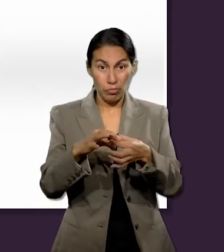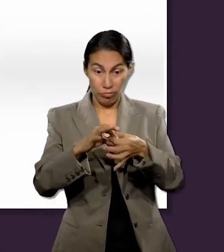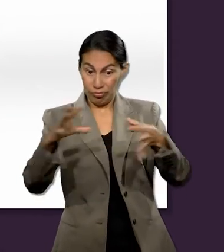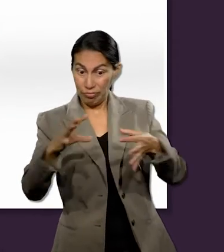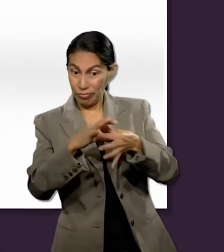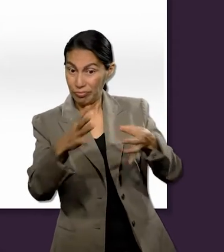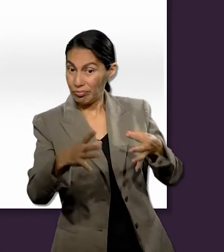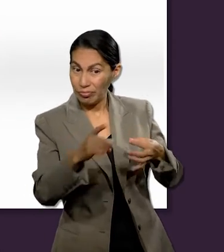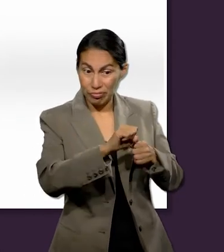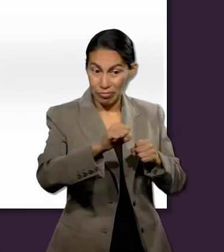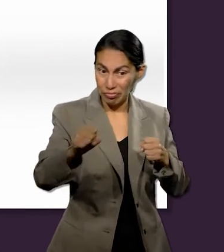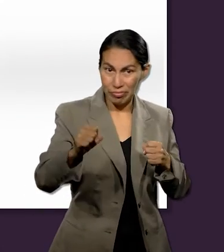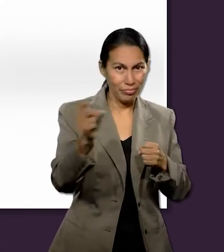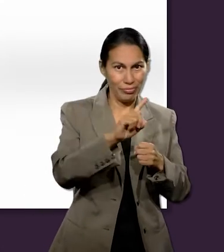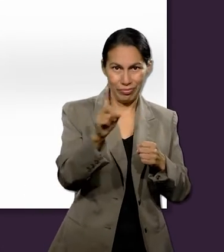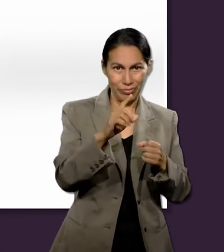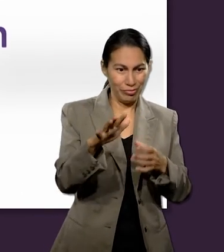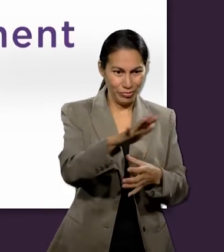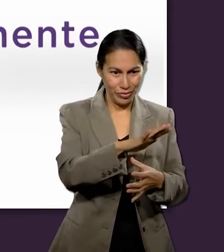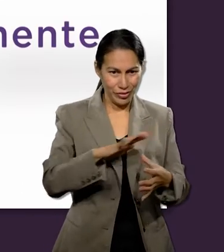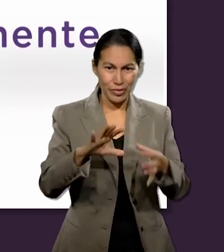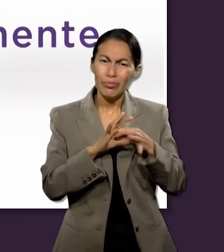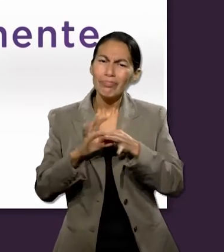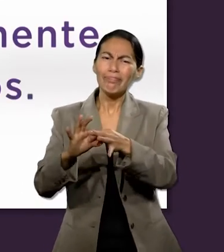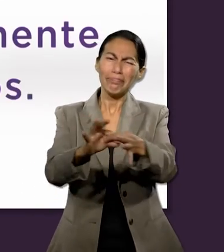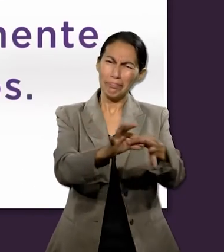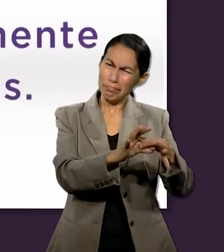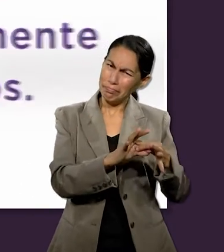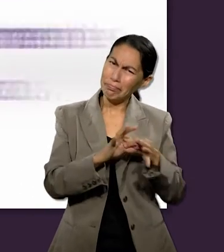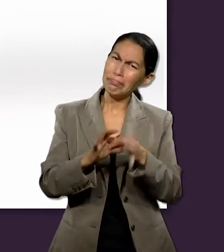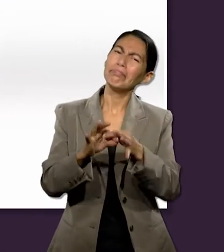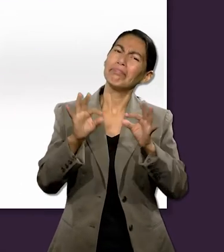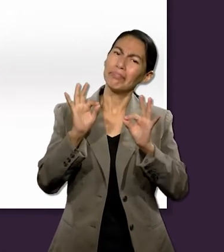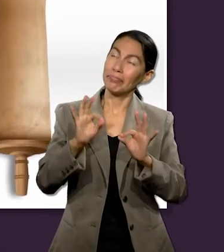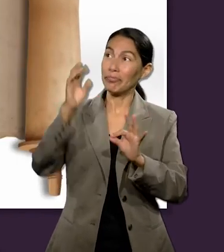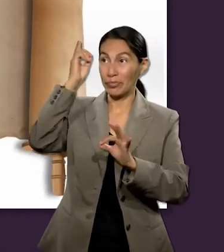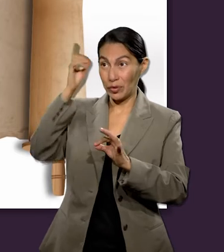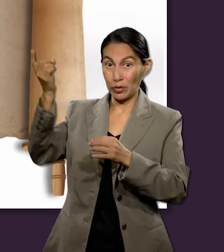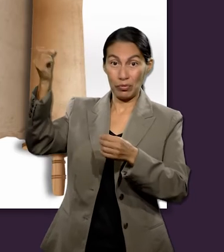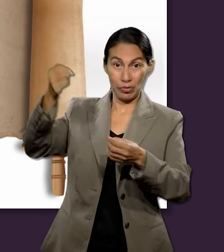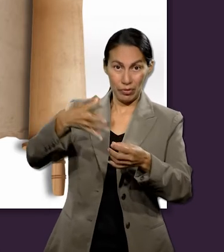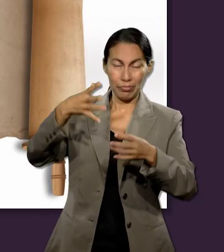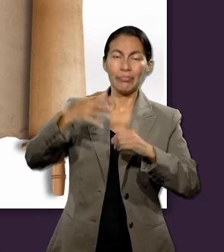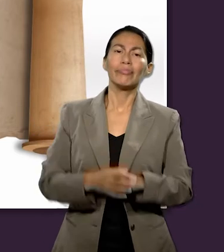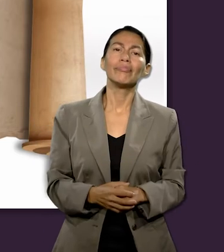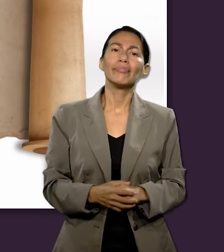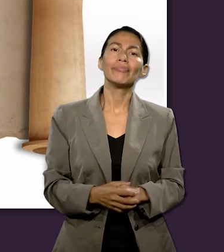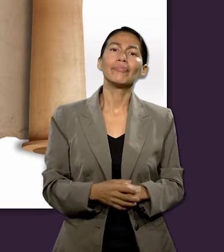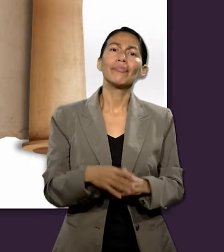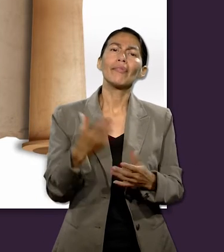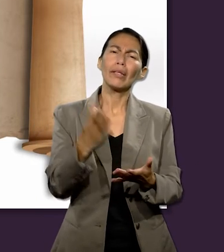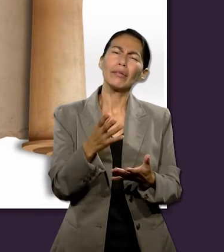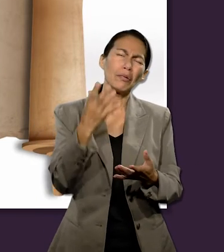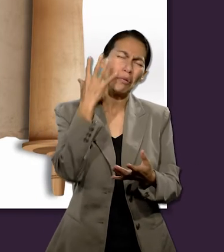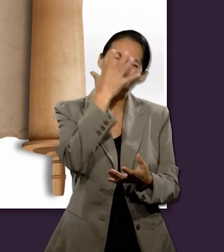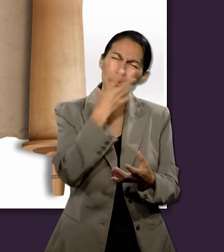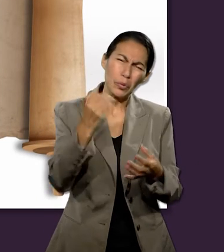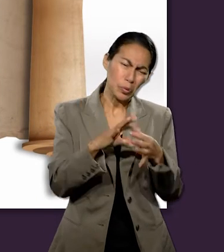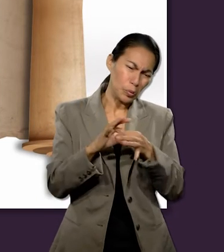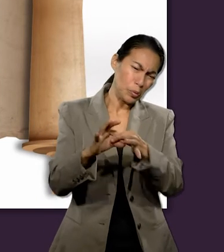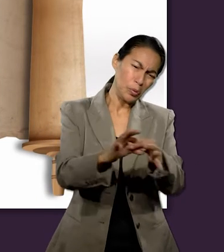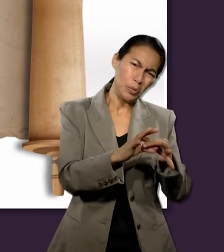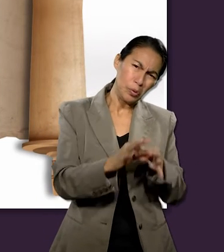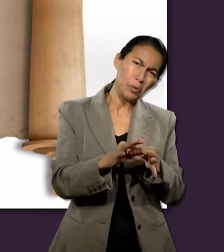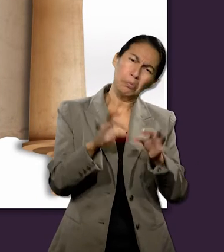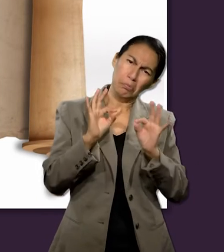no existen por separado o independientemente uno de otro. Todo está unido por nuestro Dios creador en